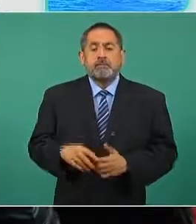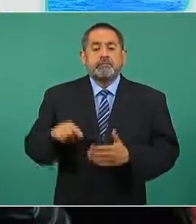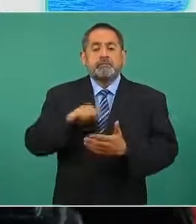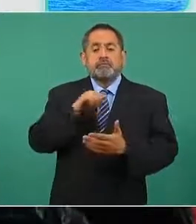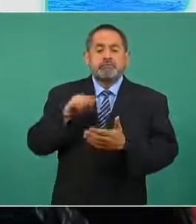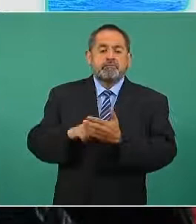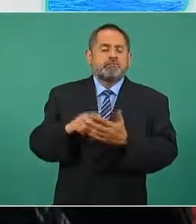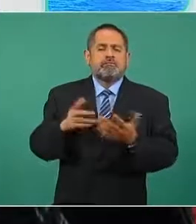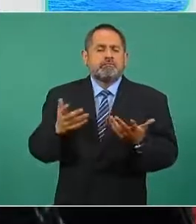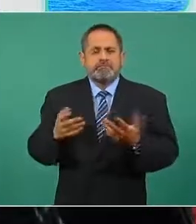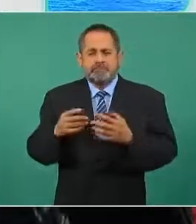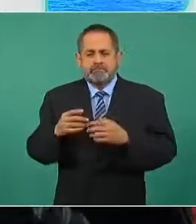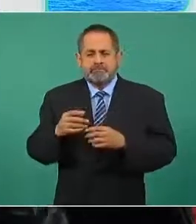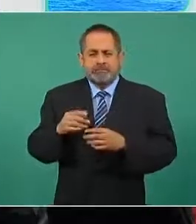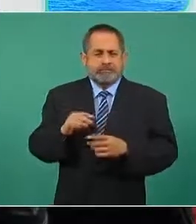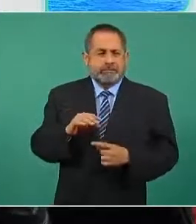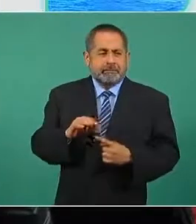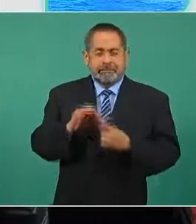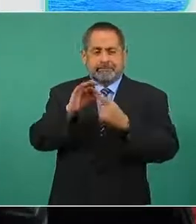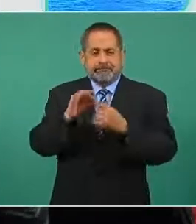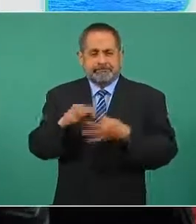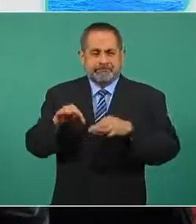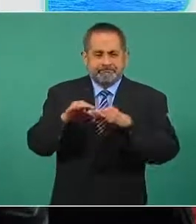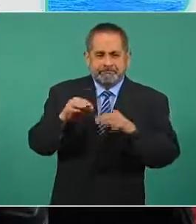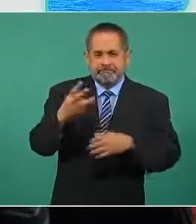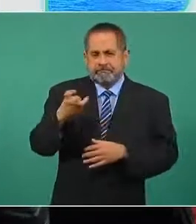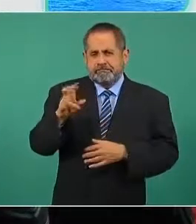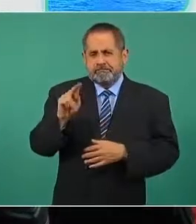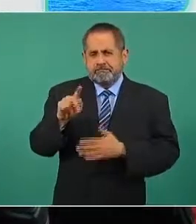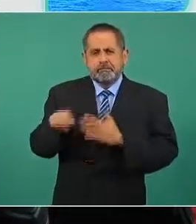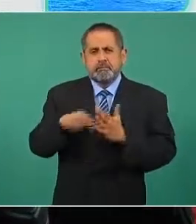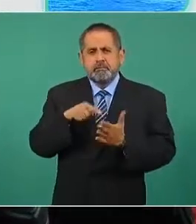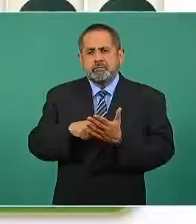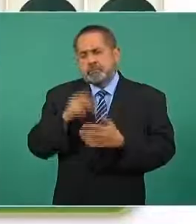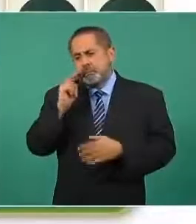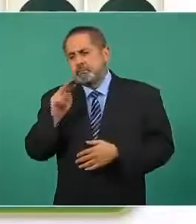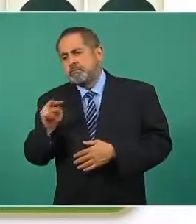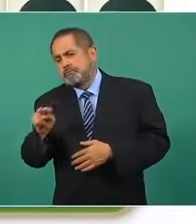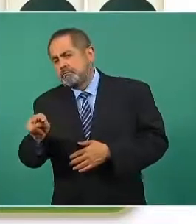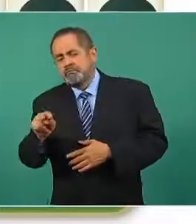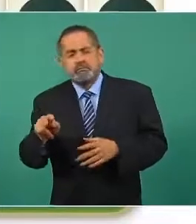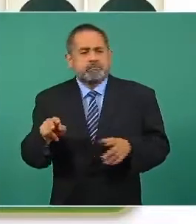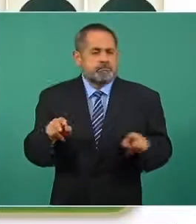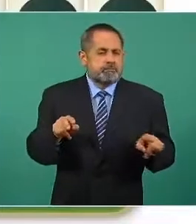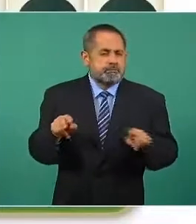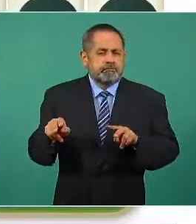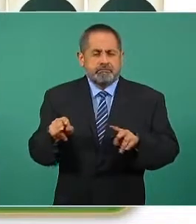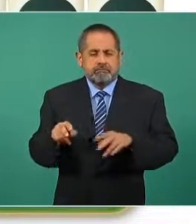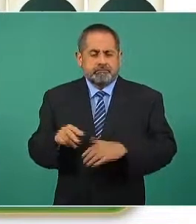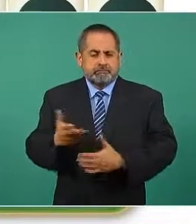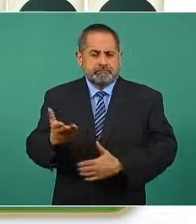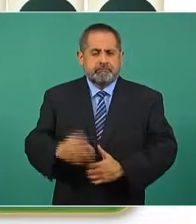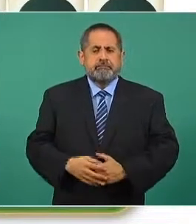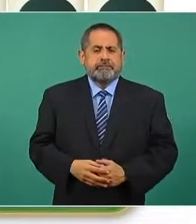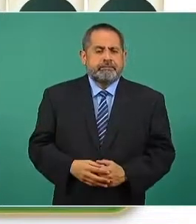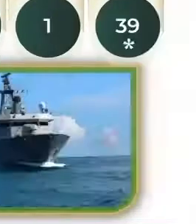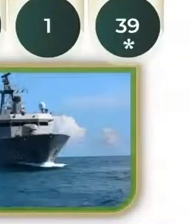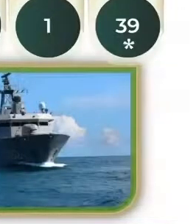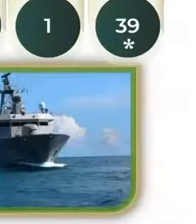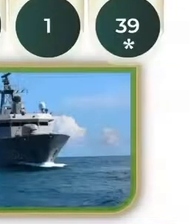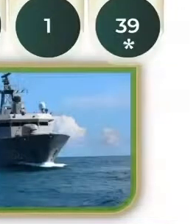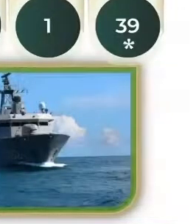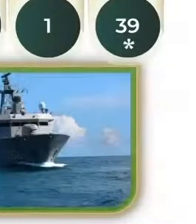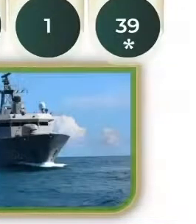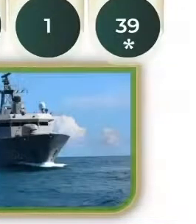380 instalaciones que se les continuó dando la seguridad solamente en el